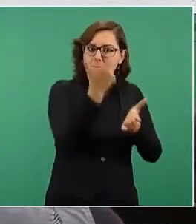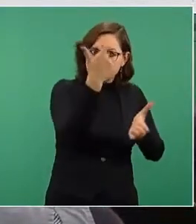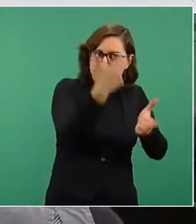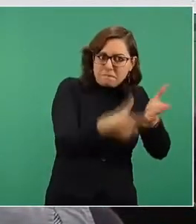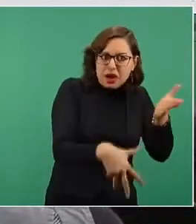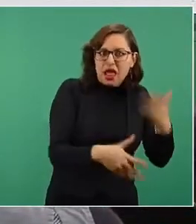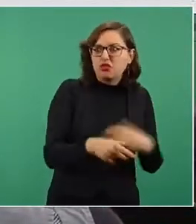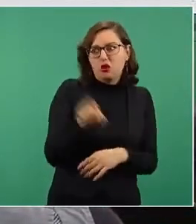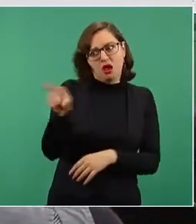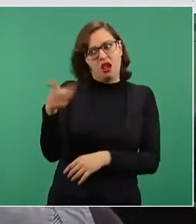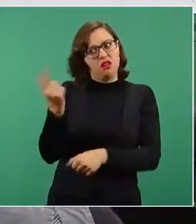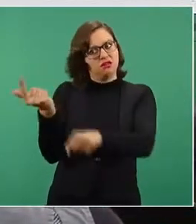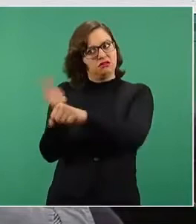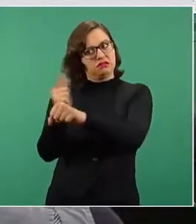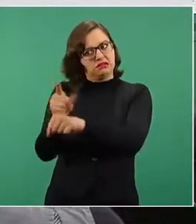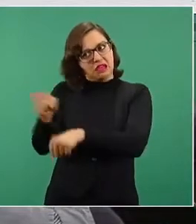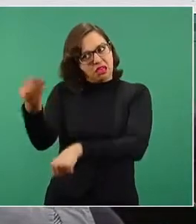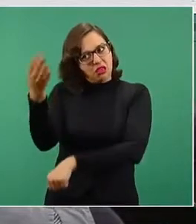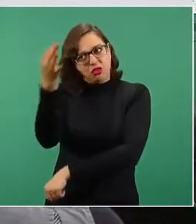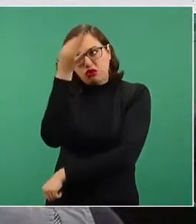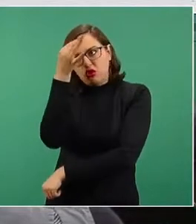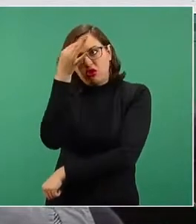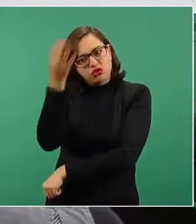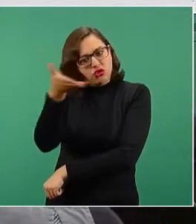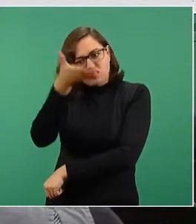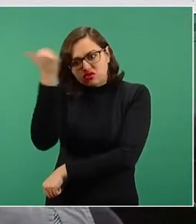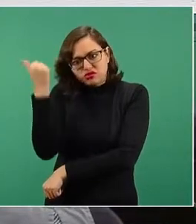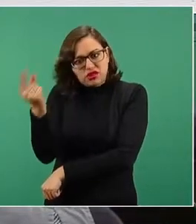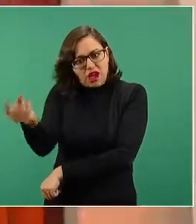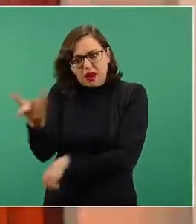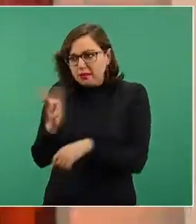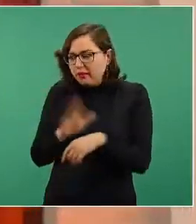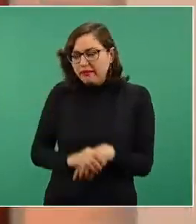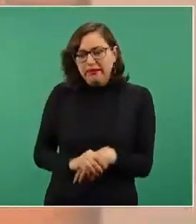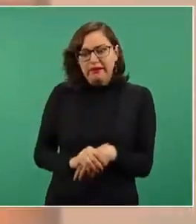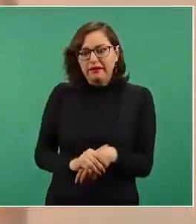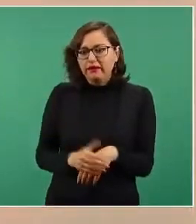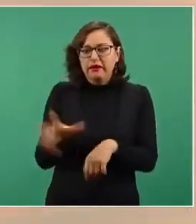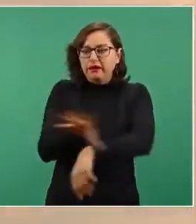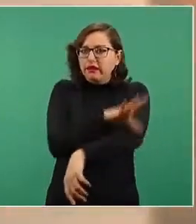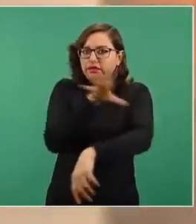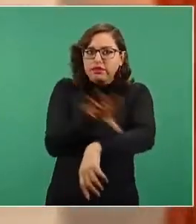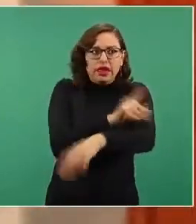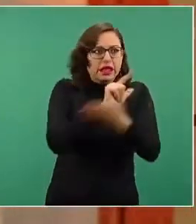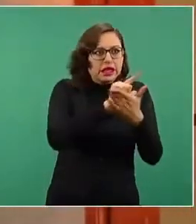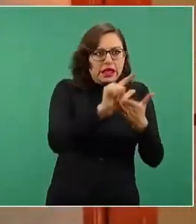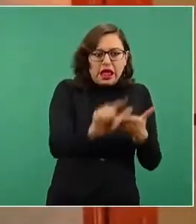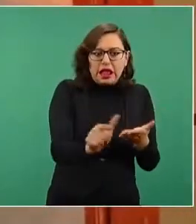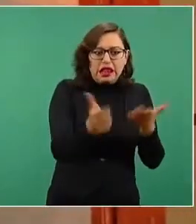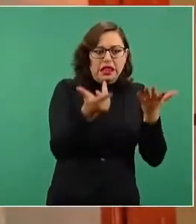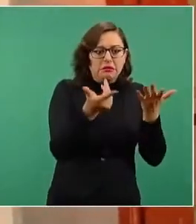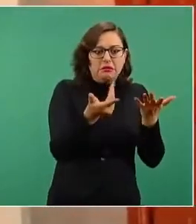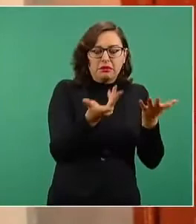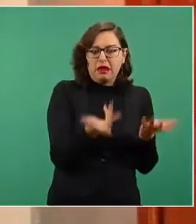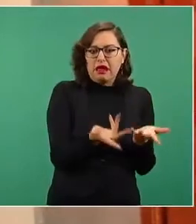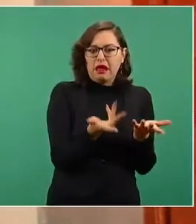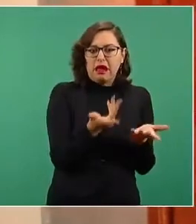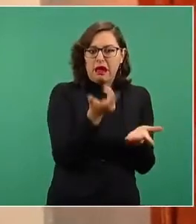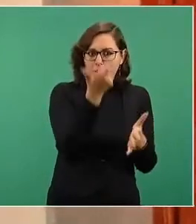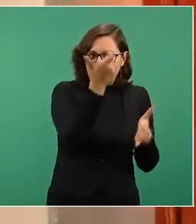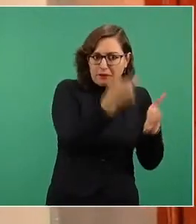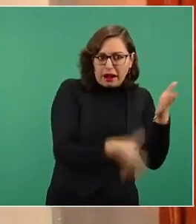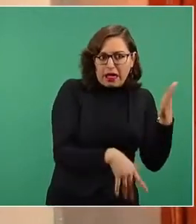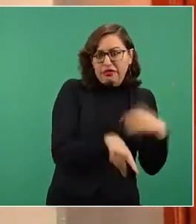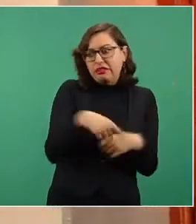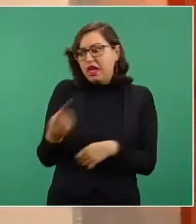Bartles, no entiende que eso es la verdad, que la energía de la CFE es sucia y